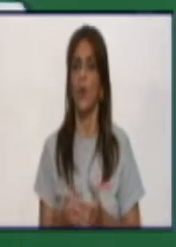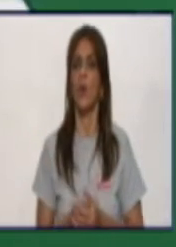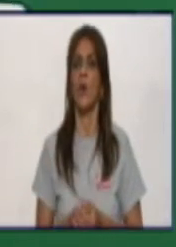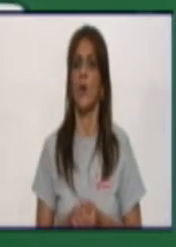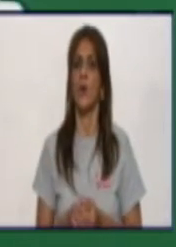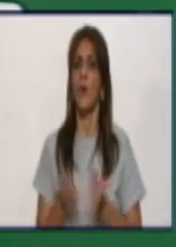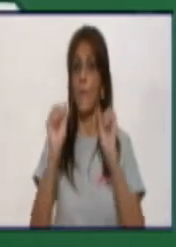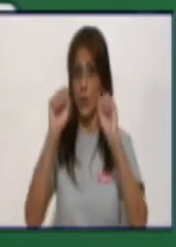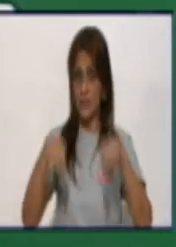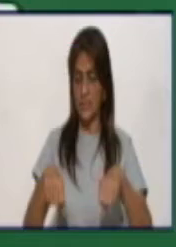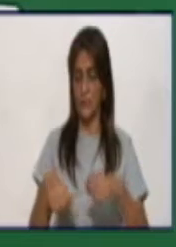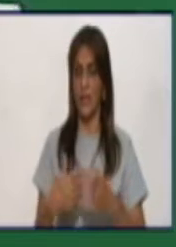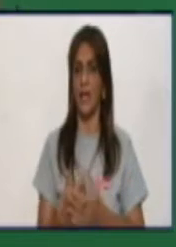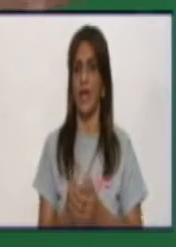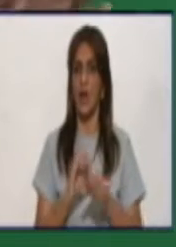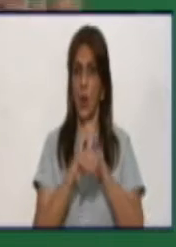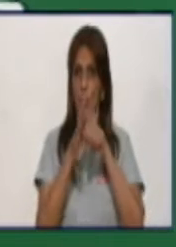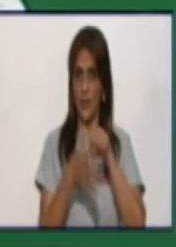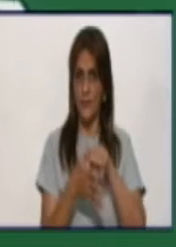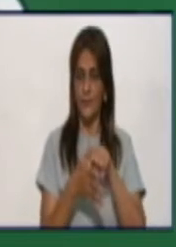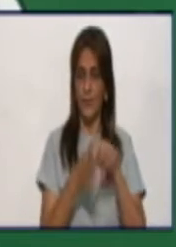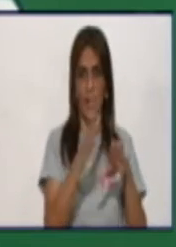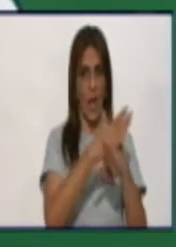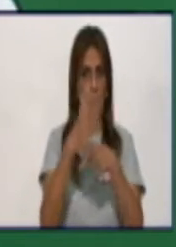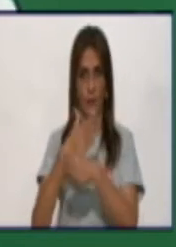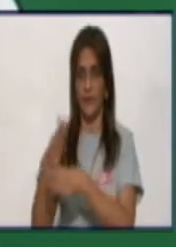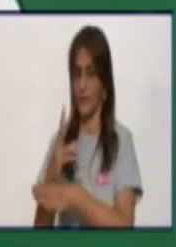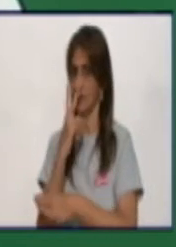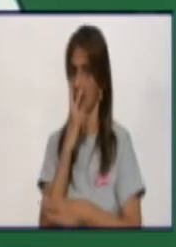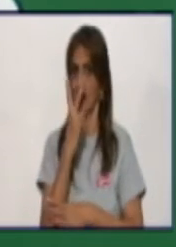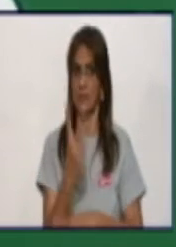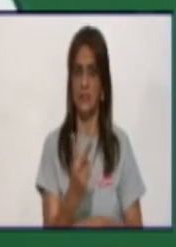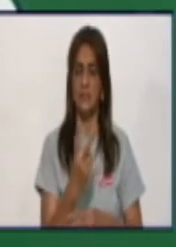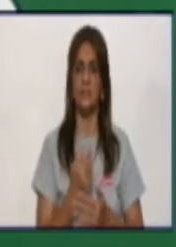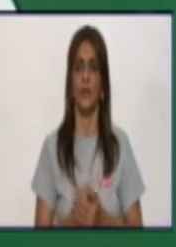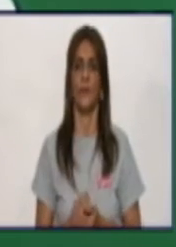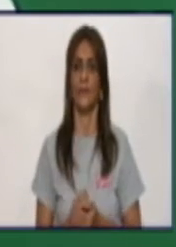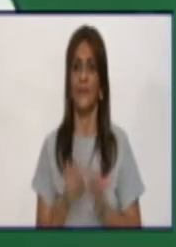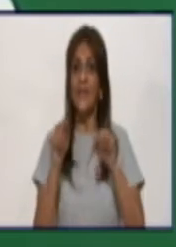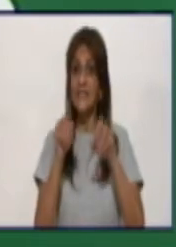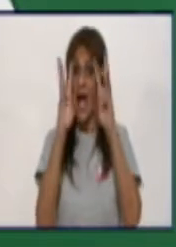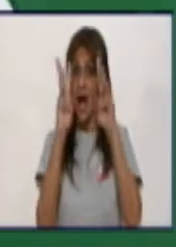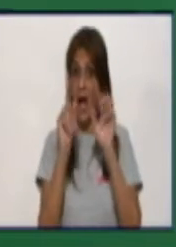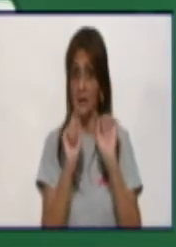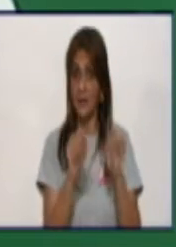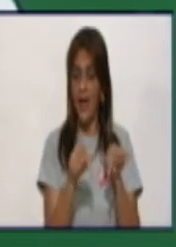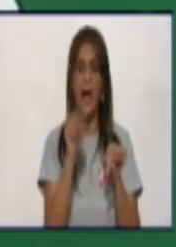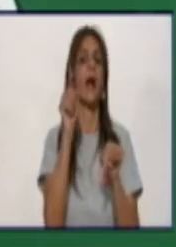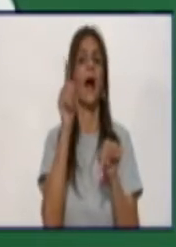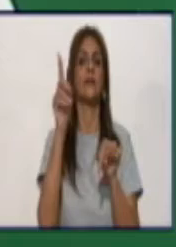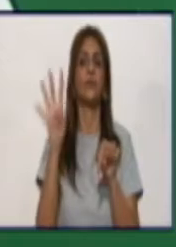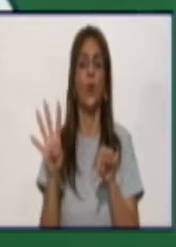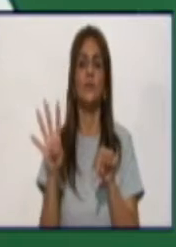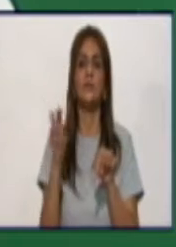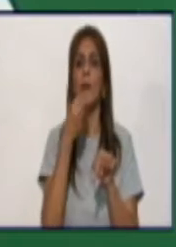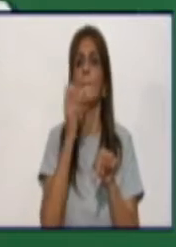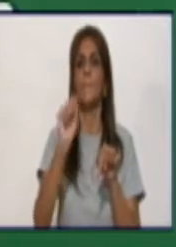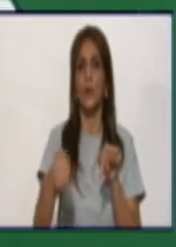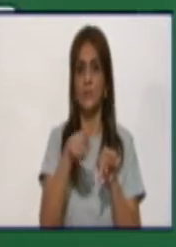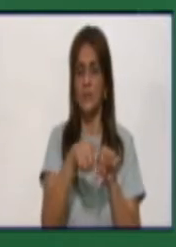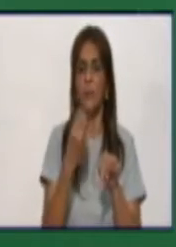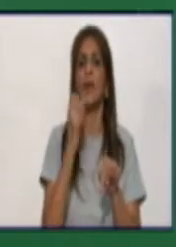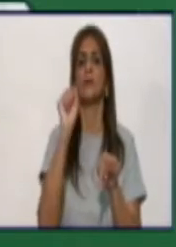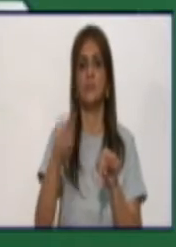a COVID a nuestros cuerpos de guardia y a los diferentes niveles de atención, de ellos 14 fueron sospechosos. decir, que